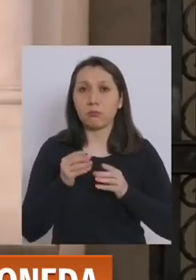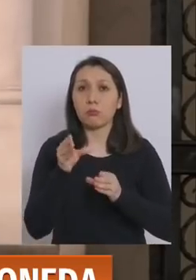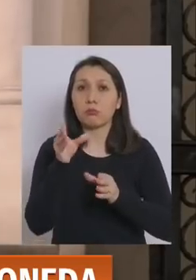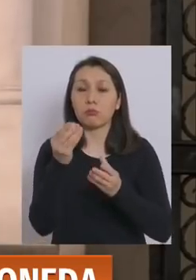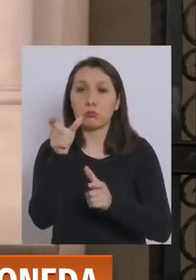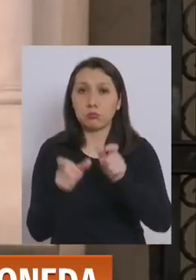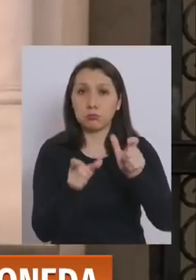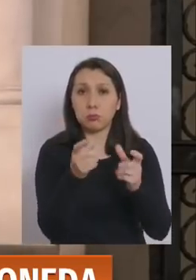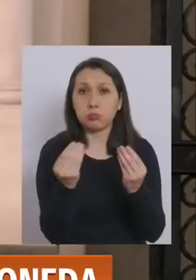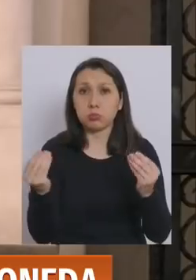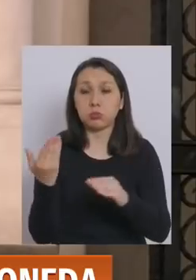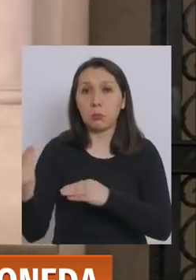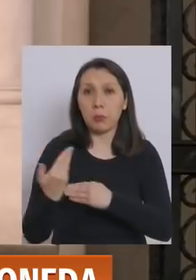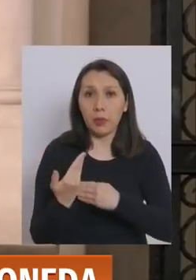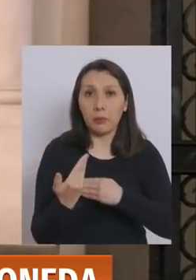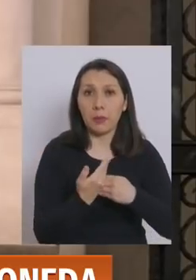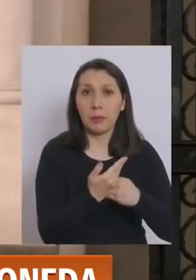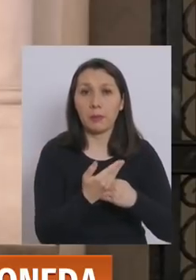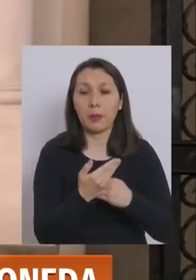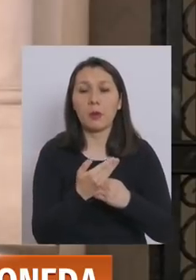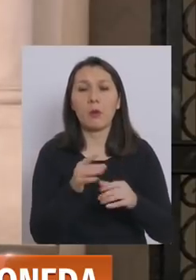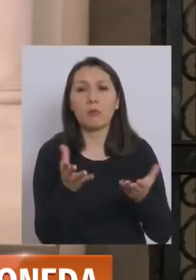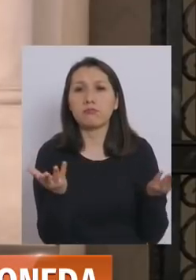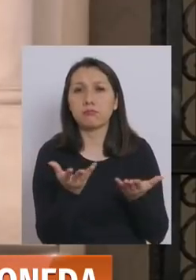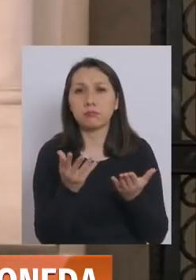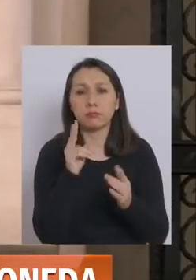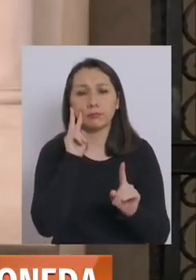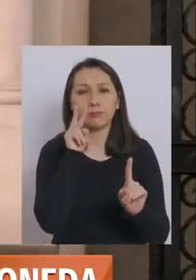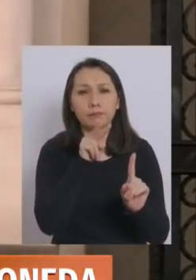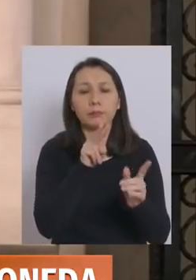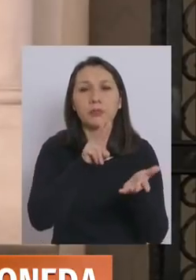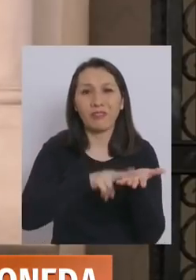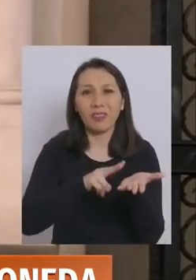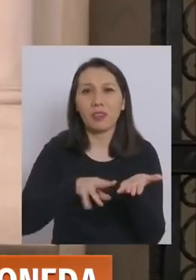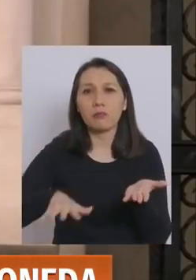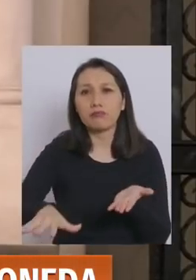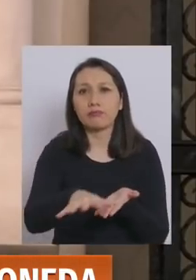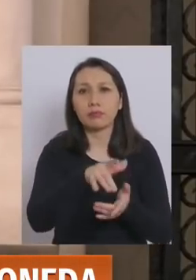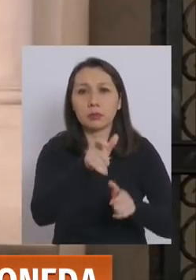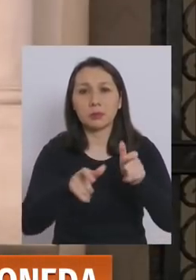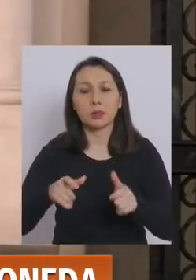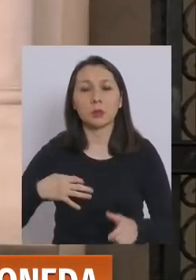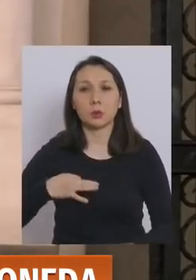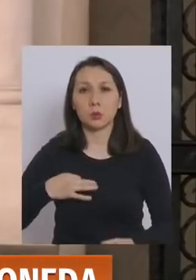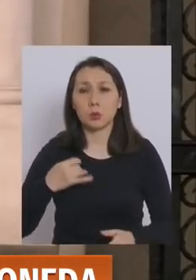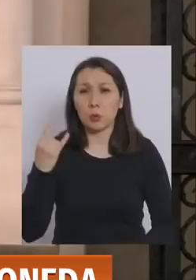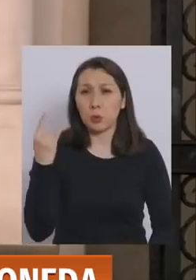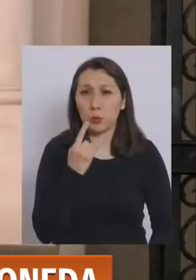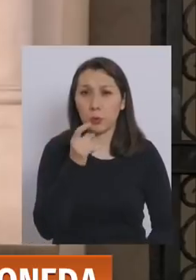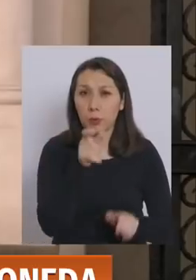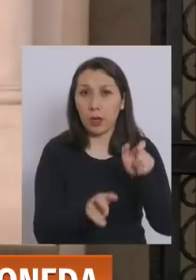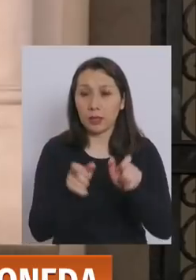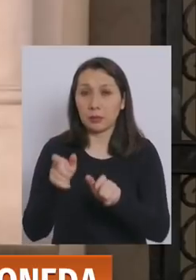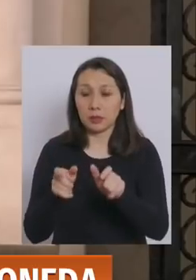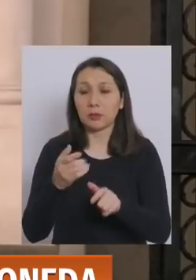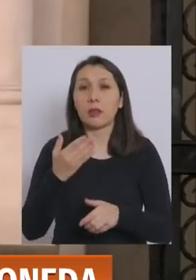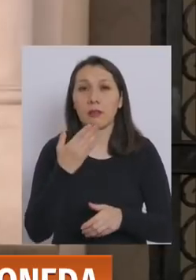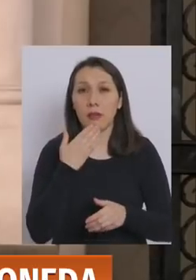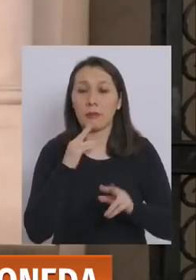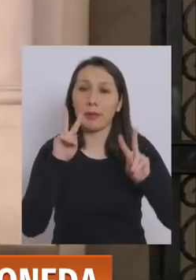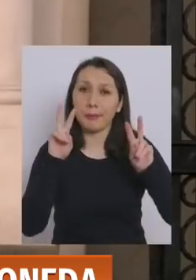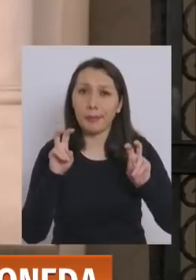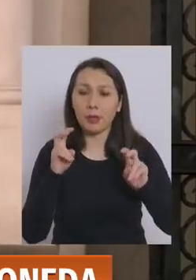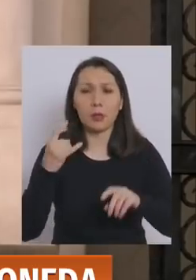chilenos nos están solicitando, que es esa mirada desde la realidad de la ciudadanía, en donde las urgencias de las personas son también